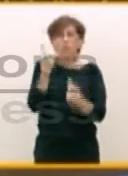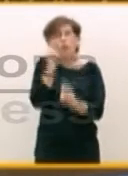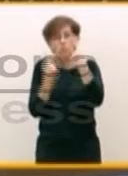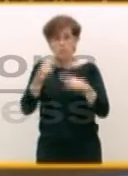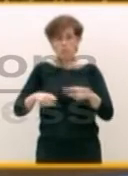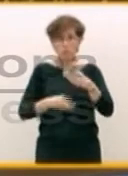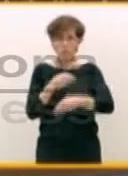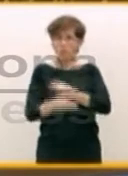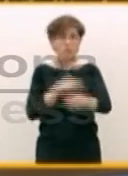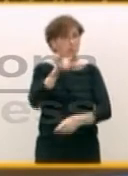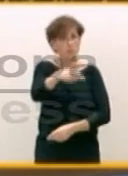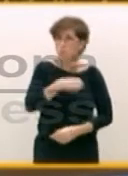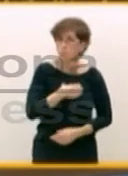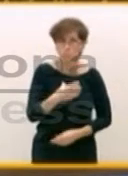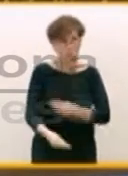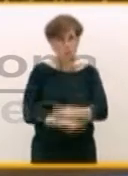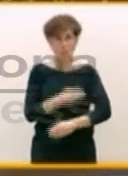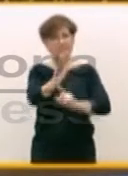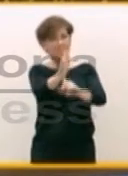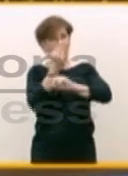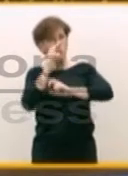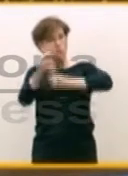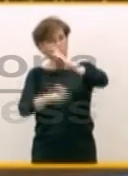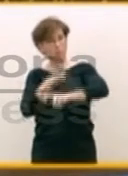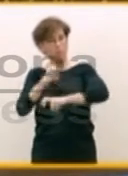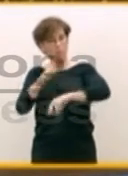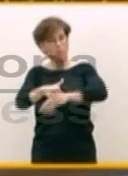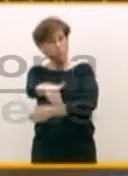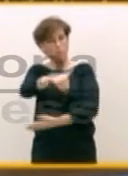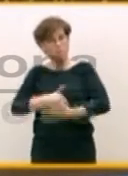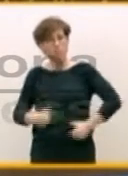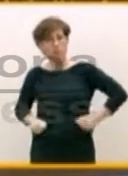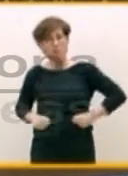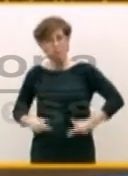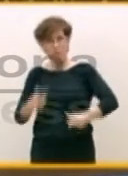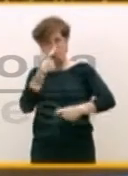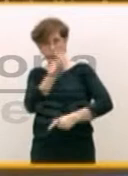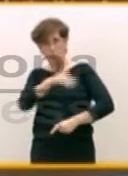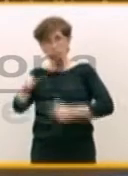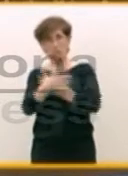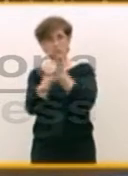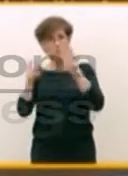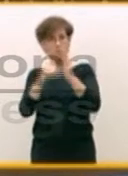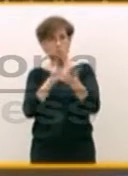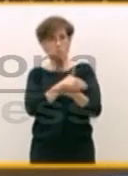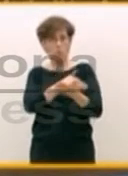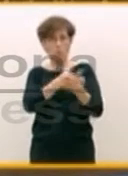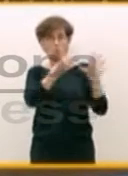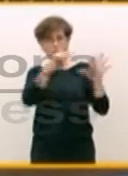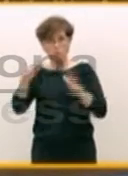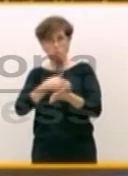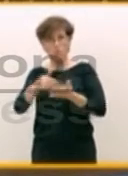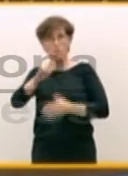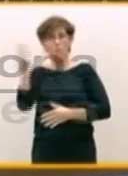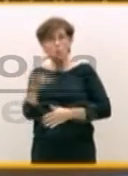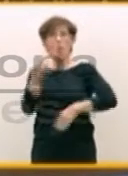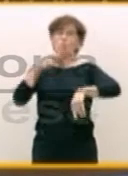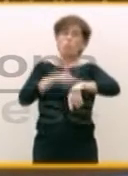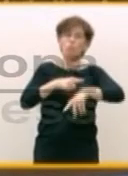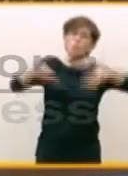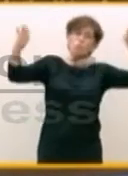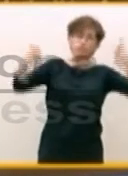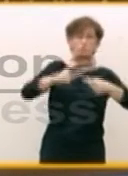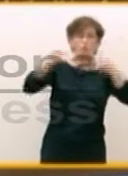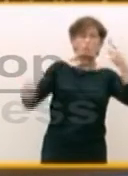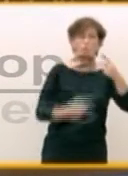no puedes presentar una enmienda para aumentar el gasto en 16.800 millones de euros y al tiempo quejarte de que la deuda pública es muy elevada.